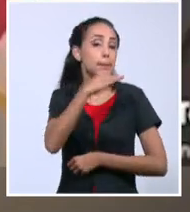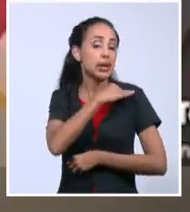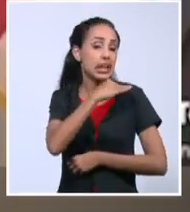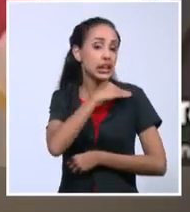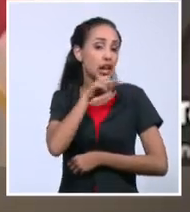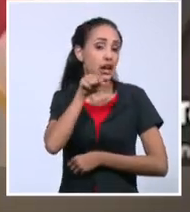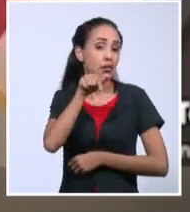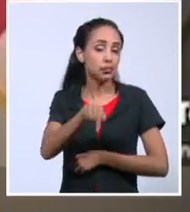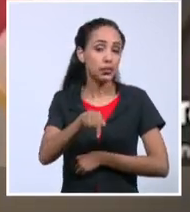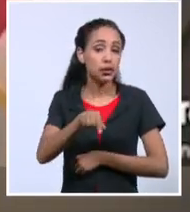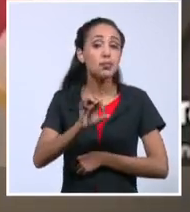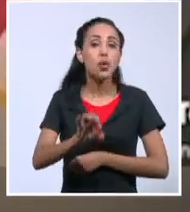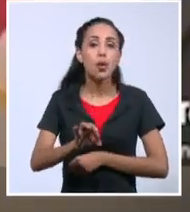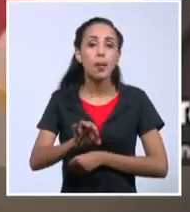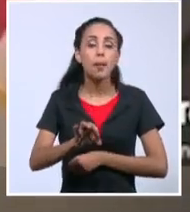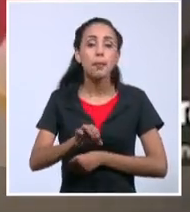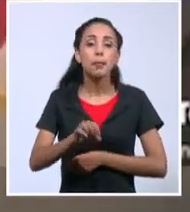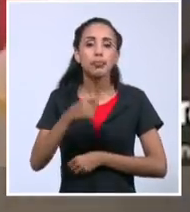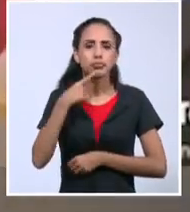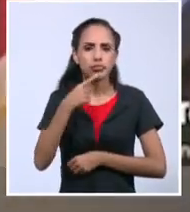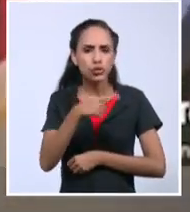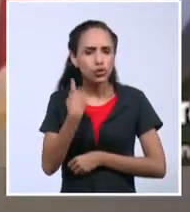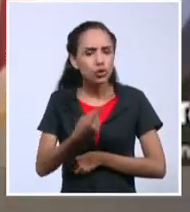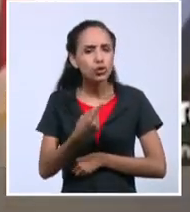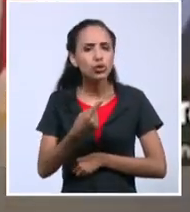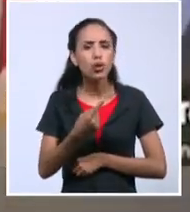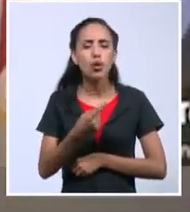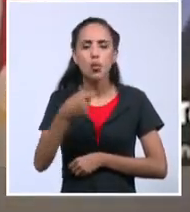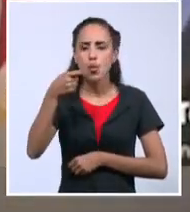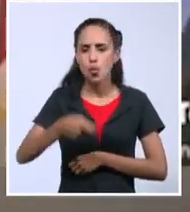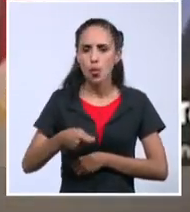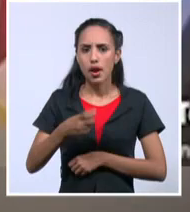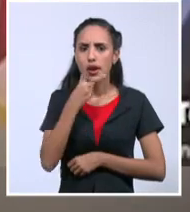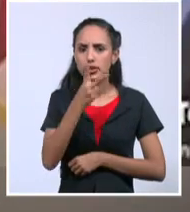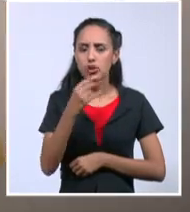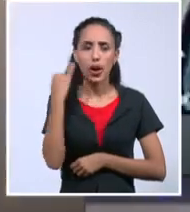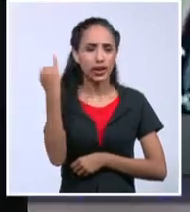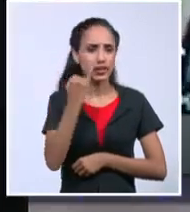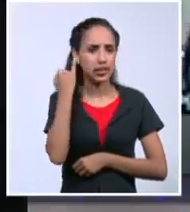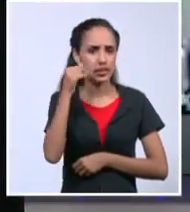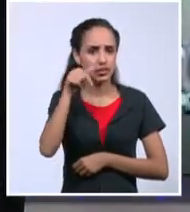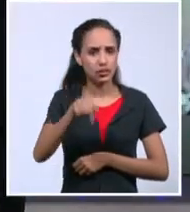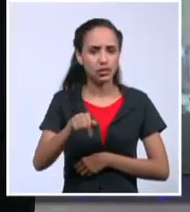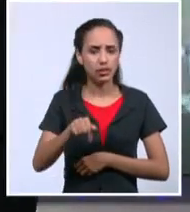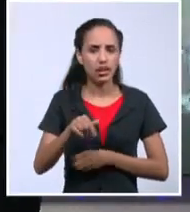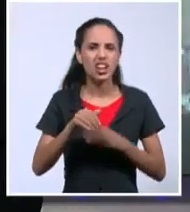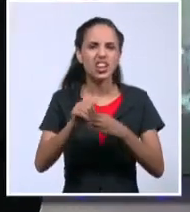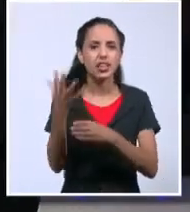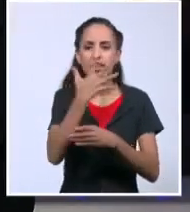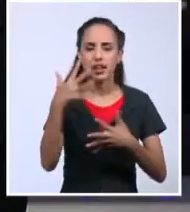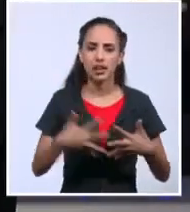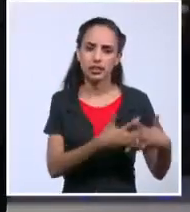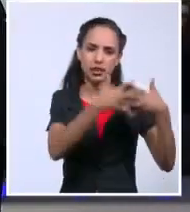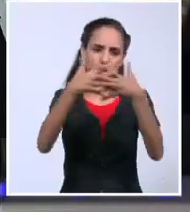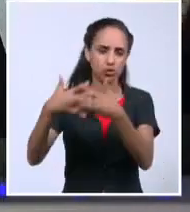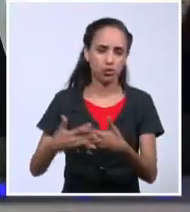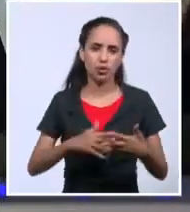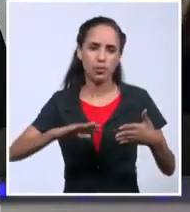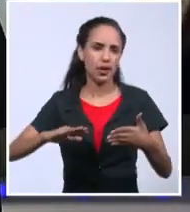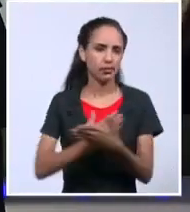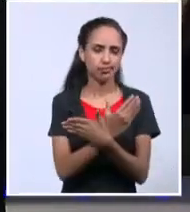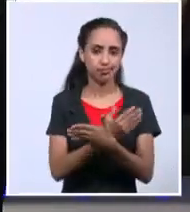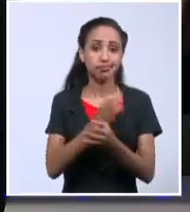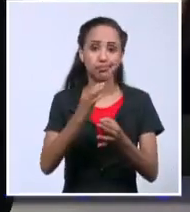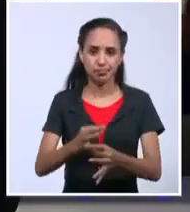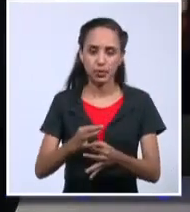legítimo y pedimos una intervención internacional encabezada por Estados Unidos para derribar ese régimen y ponerle fin. ¿Se acuerdan ahora?